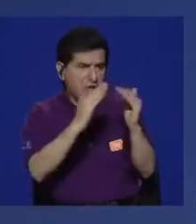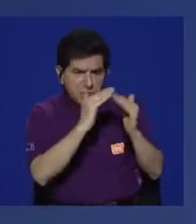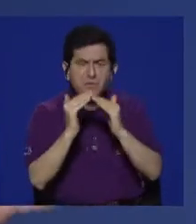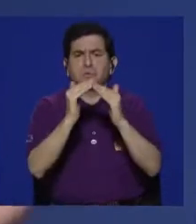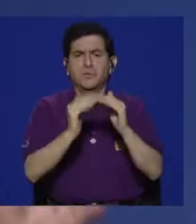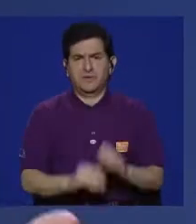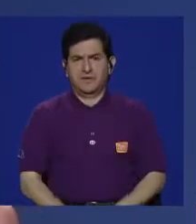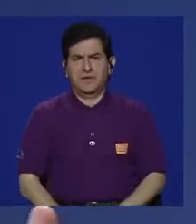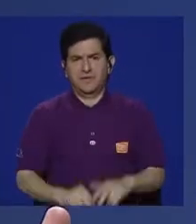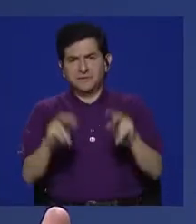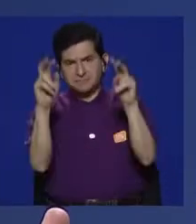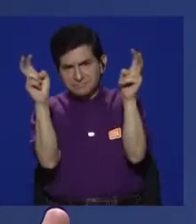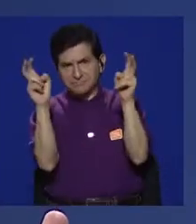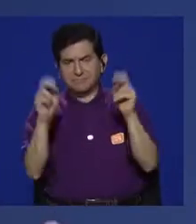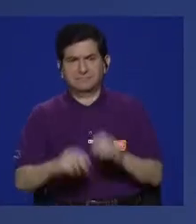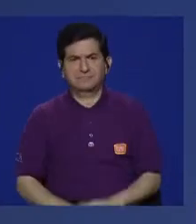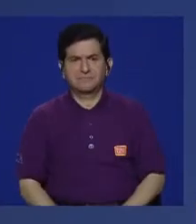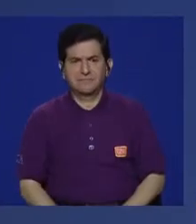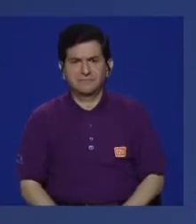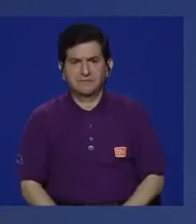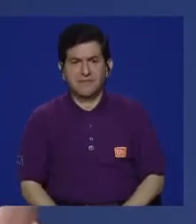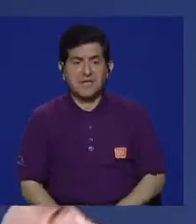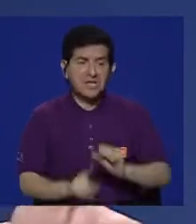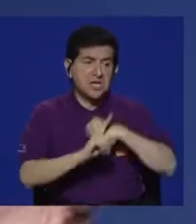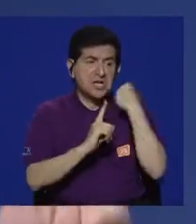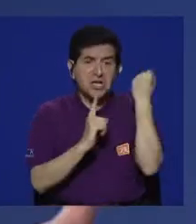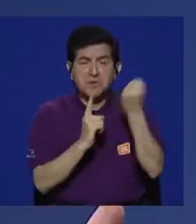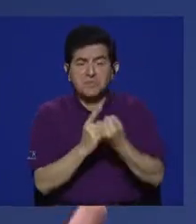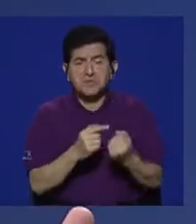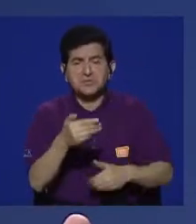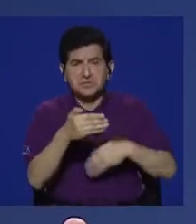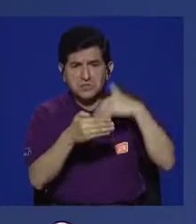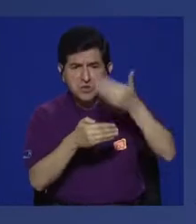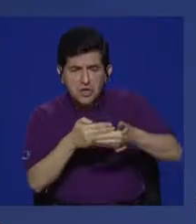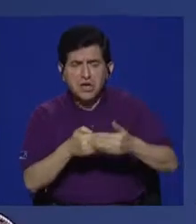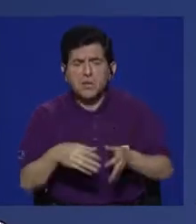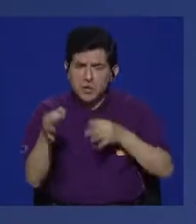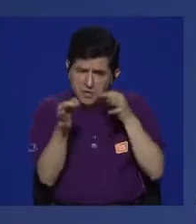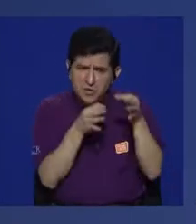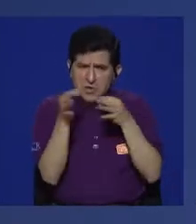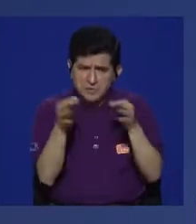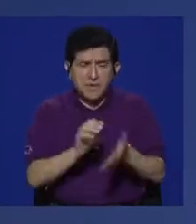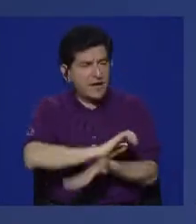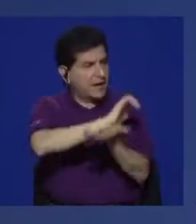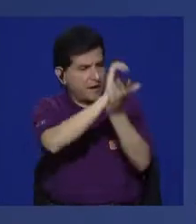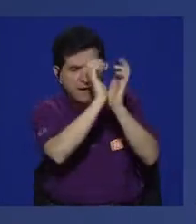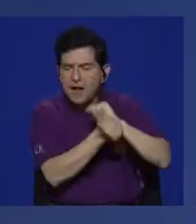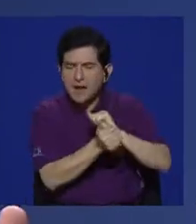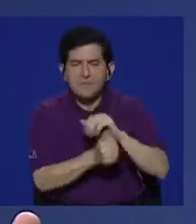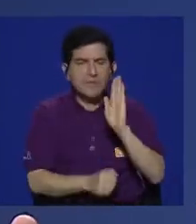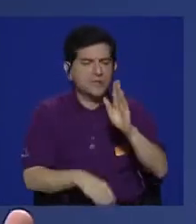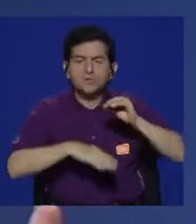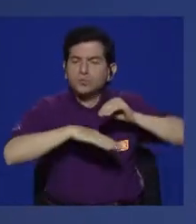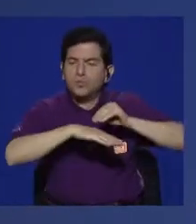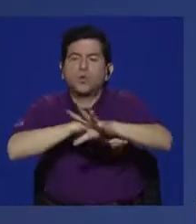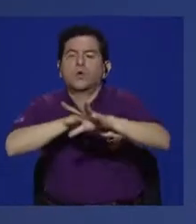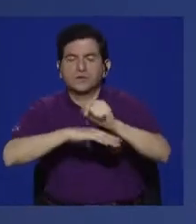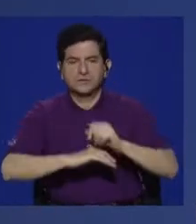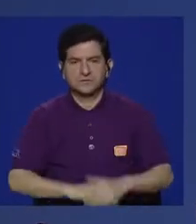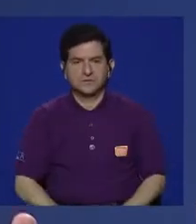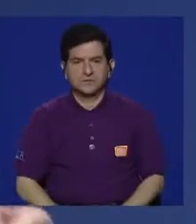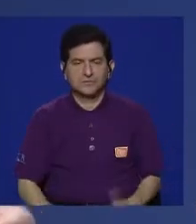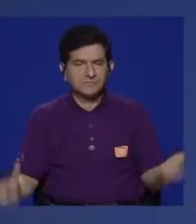comunitaria. Y por situaciones que podemos hablar un poquito más adelante, pues cambia la orientación.